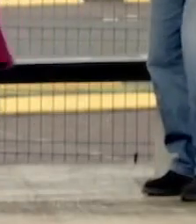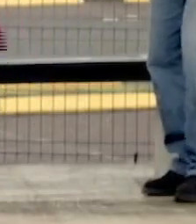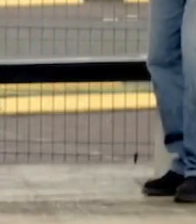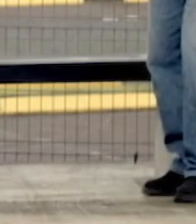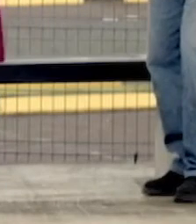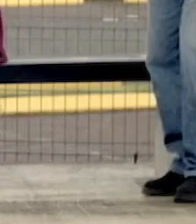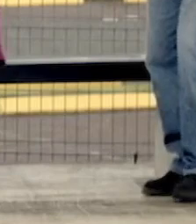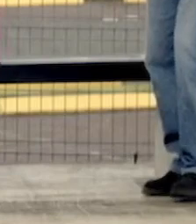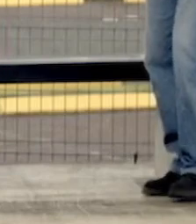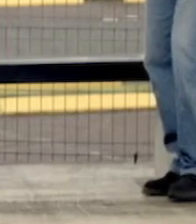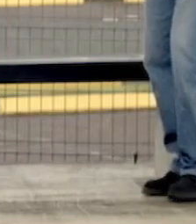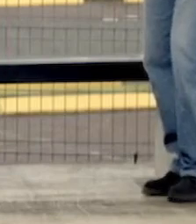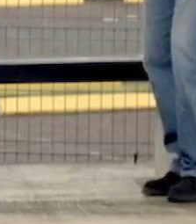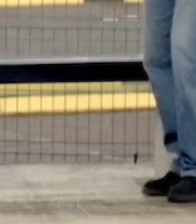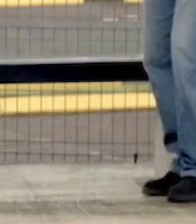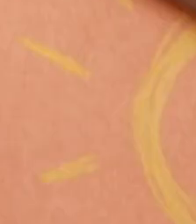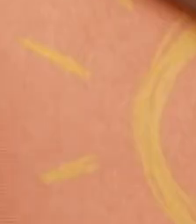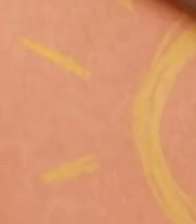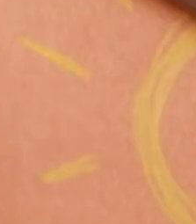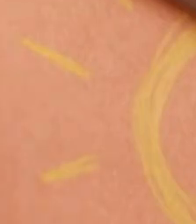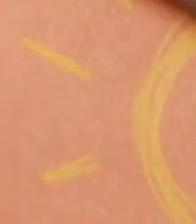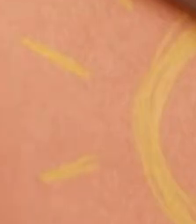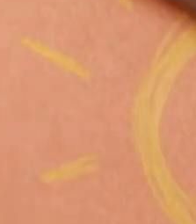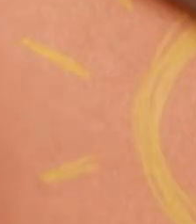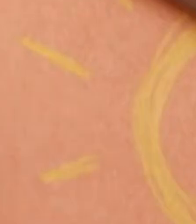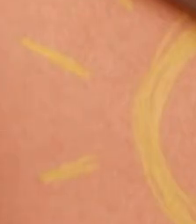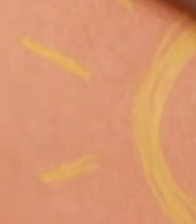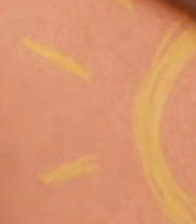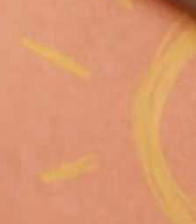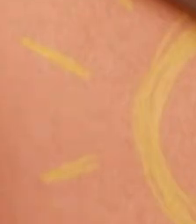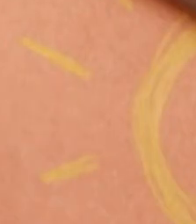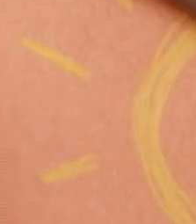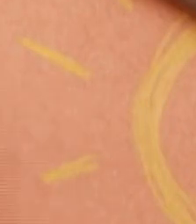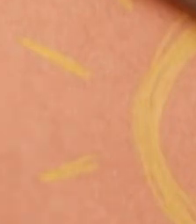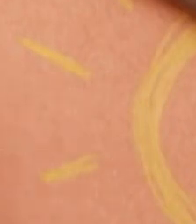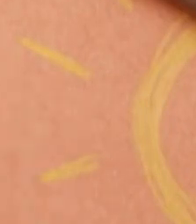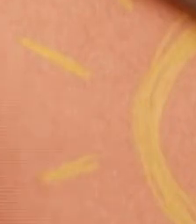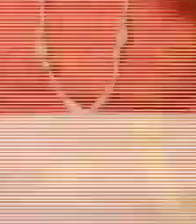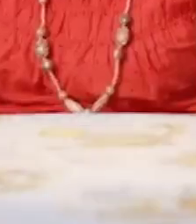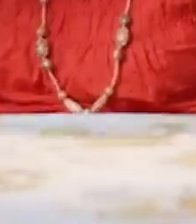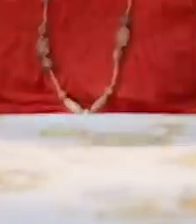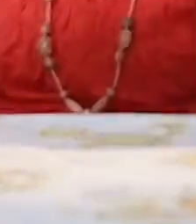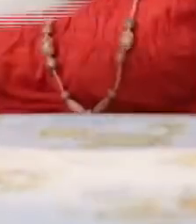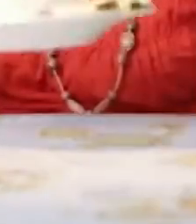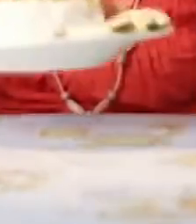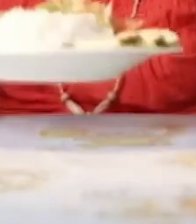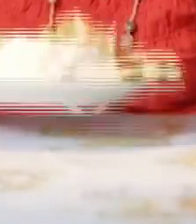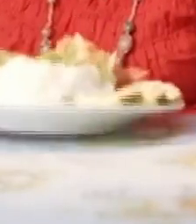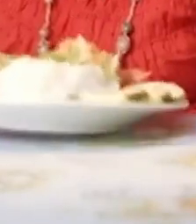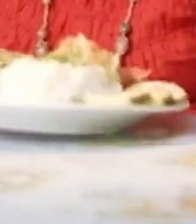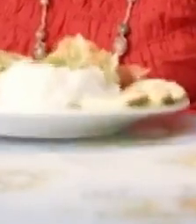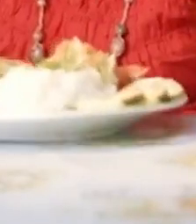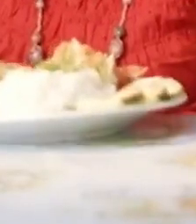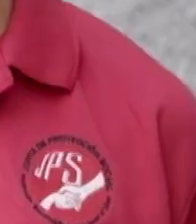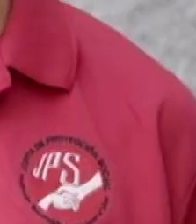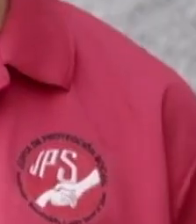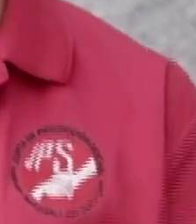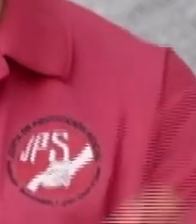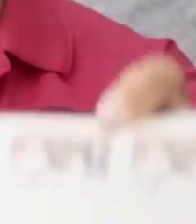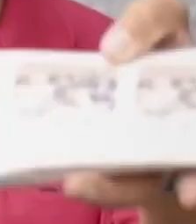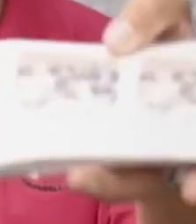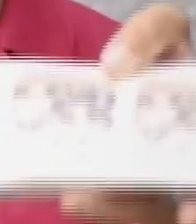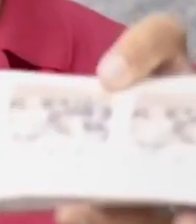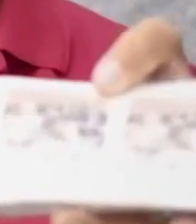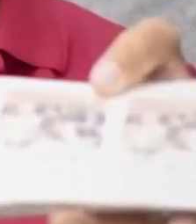Porque para hacer el bien, proteges con dedicación el futuro, pero también cuidas con amor las raíces que nos sostienen.